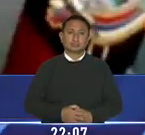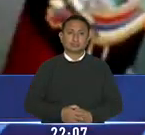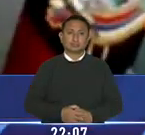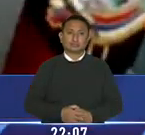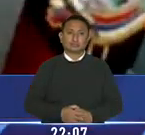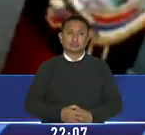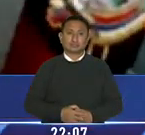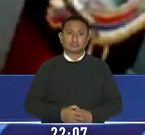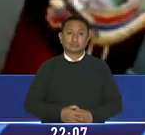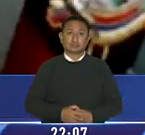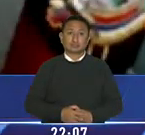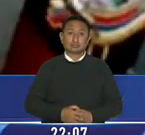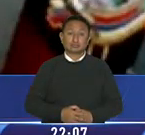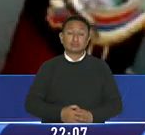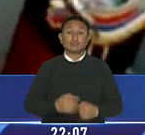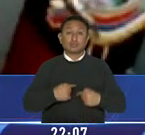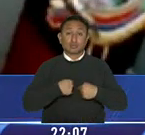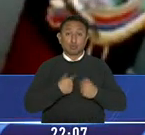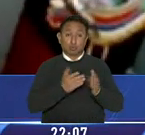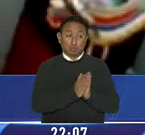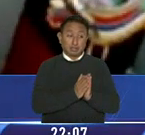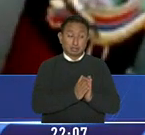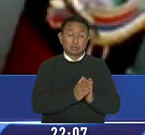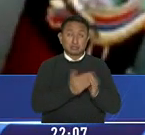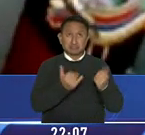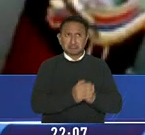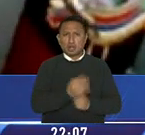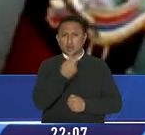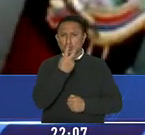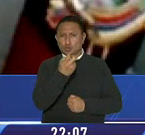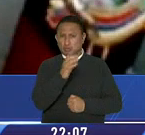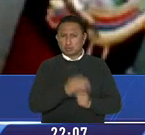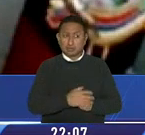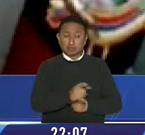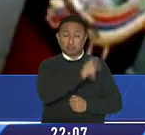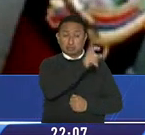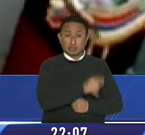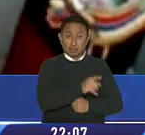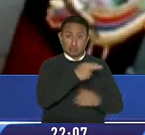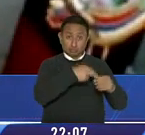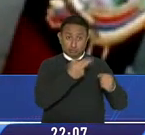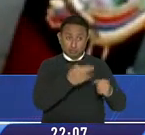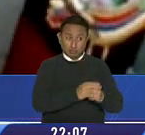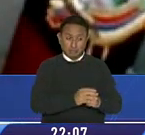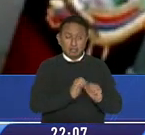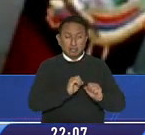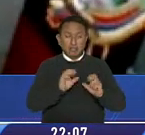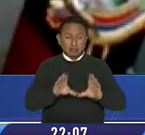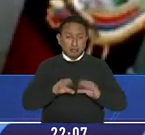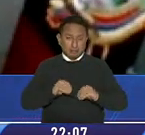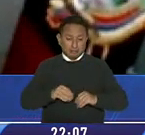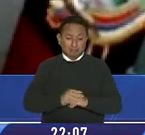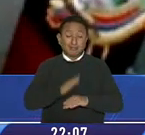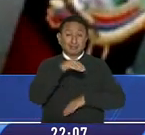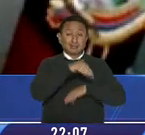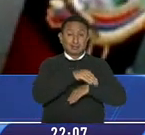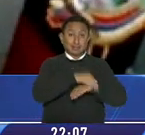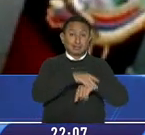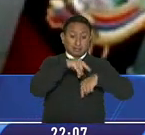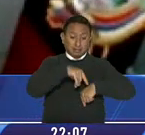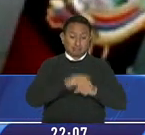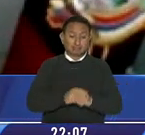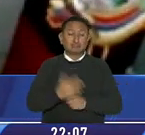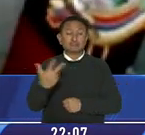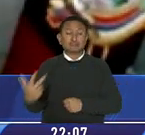Esta renuncia fue solicitada luego del mediodía, fue recibida y aceptada. En horas de la tarde se conformó la